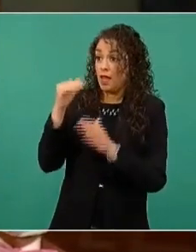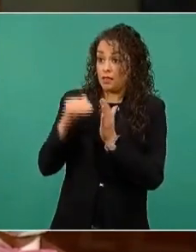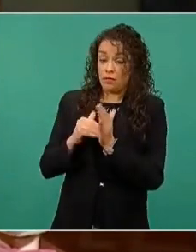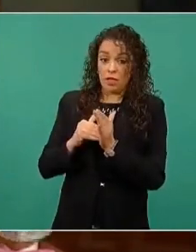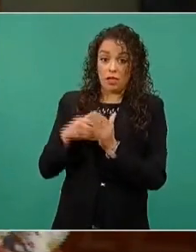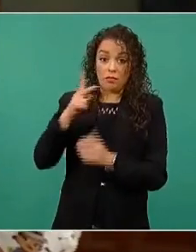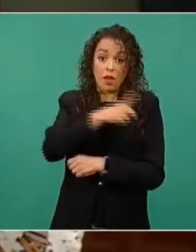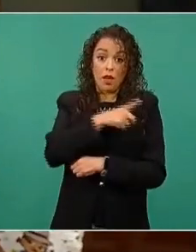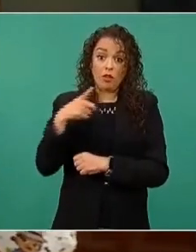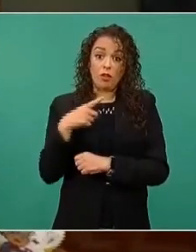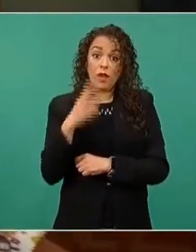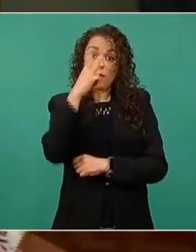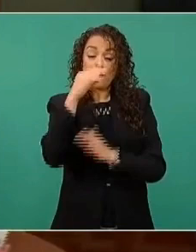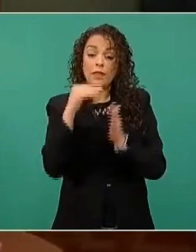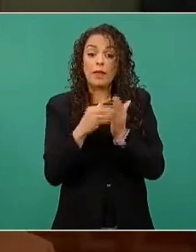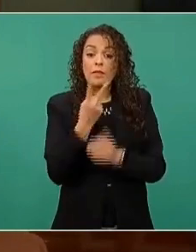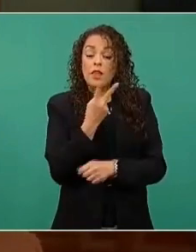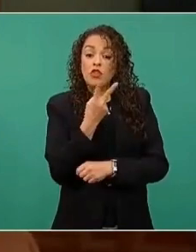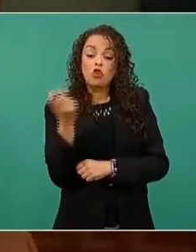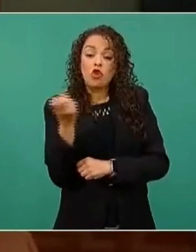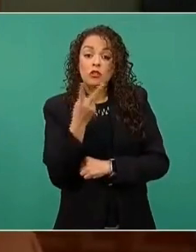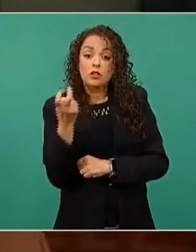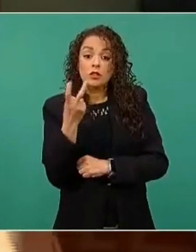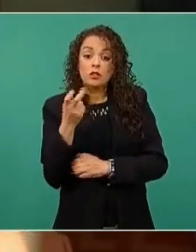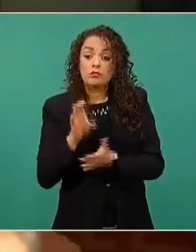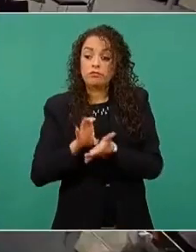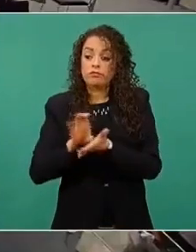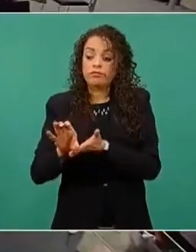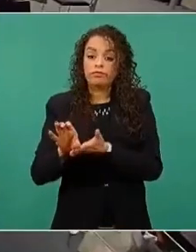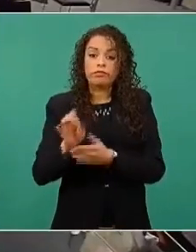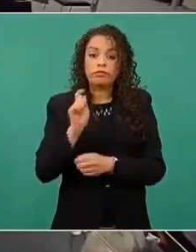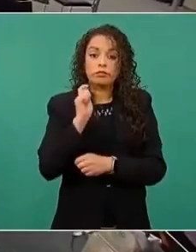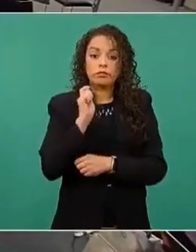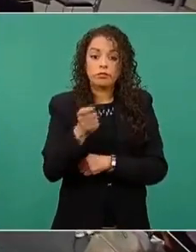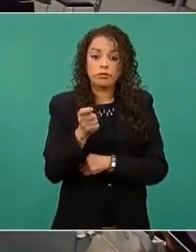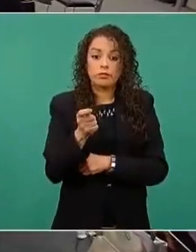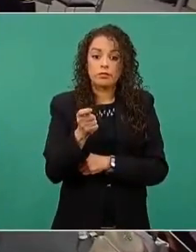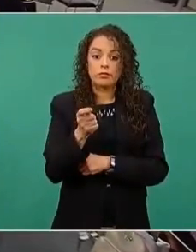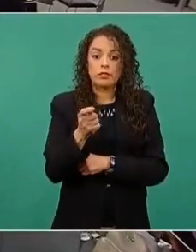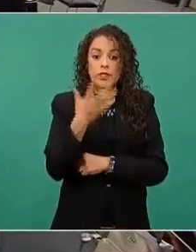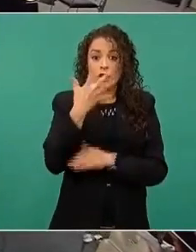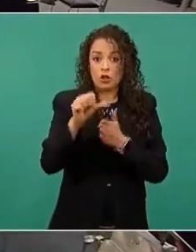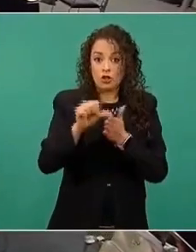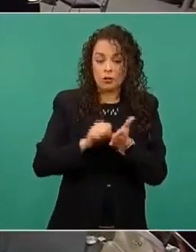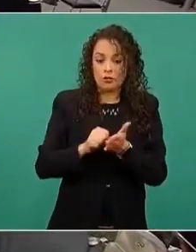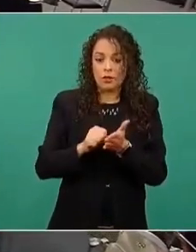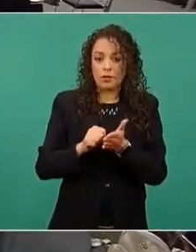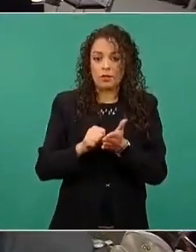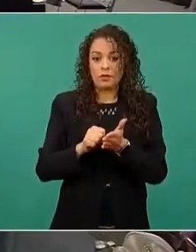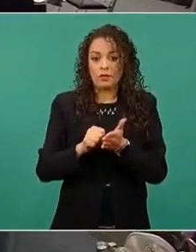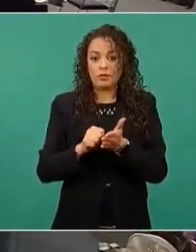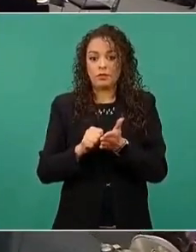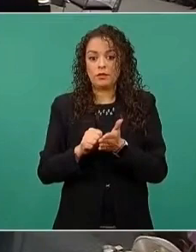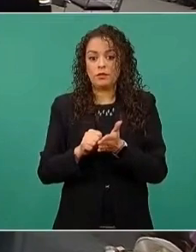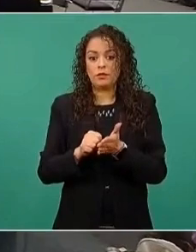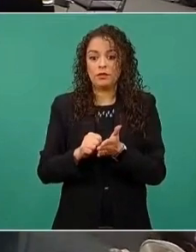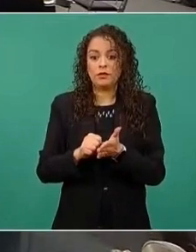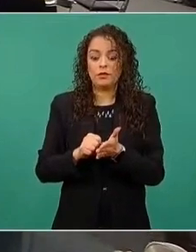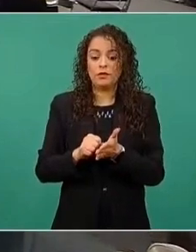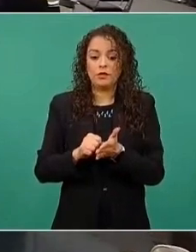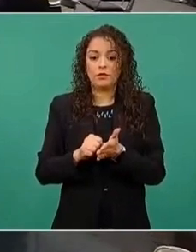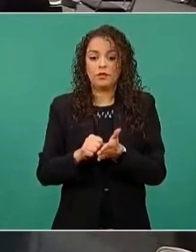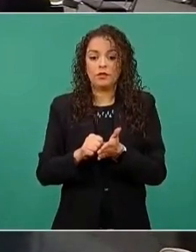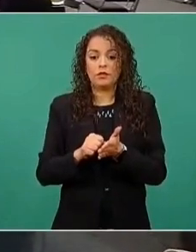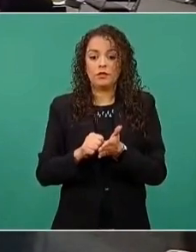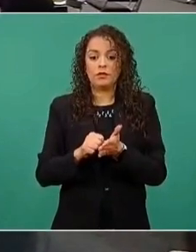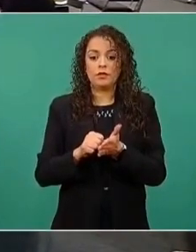tres mil doscientos por el adelanto del quinto bimestre y el sexto bimestre. La denuncia me la compartió un padre de familia,